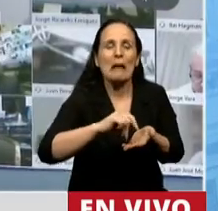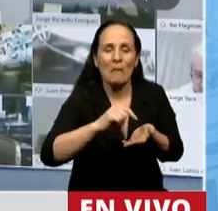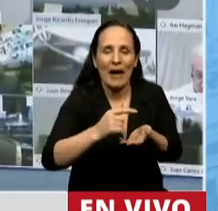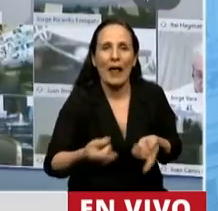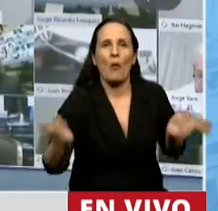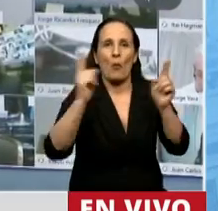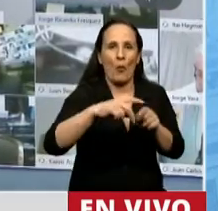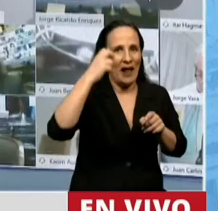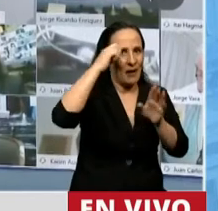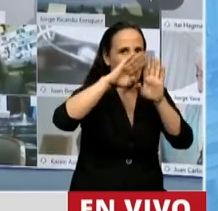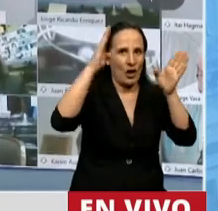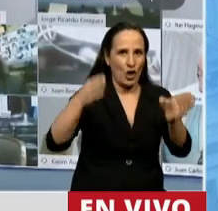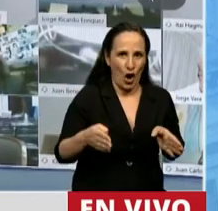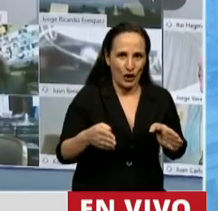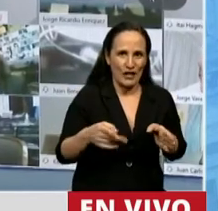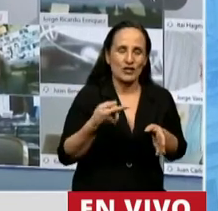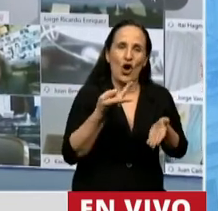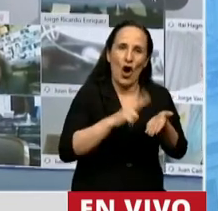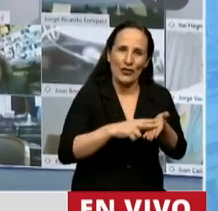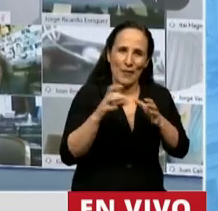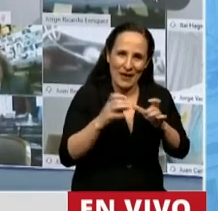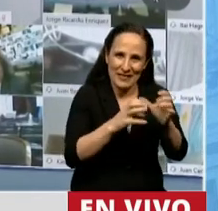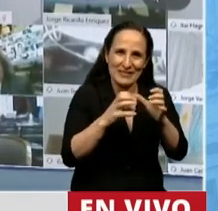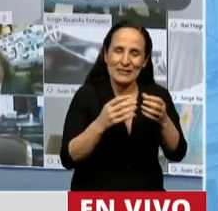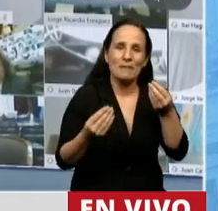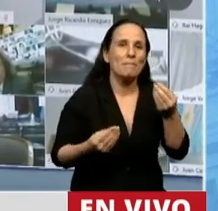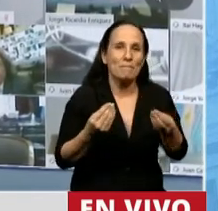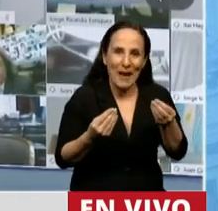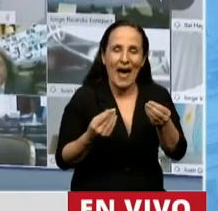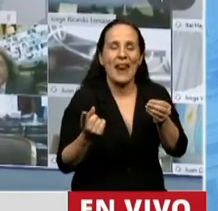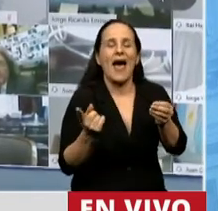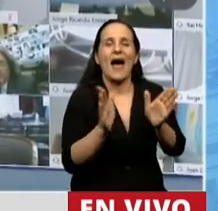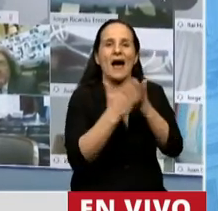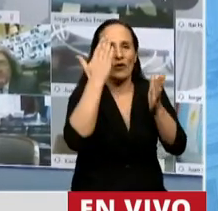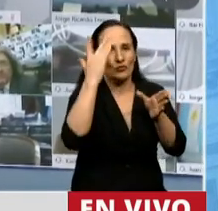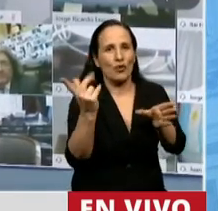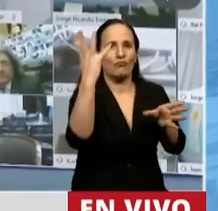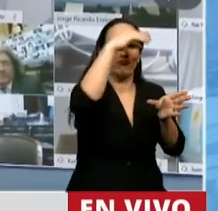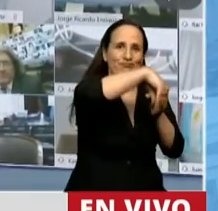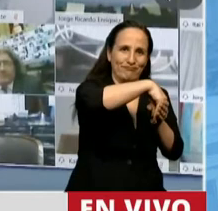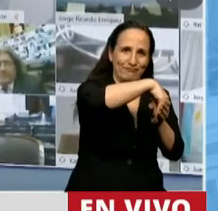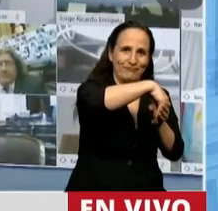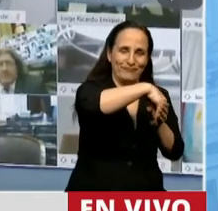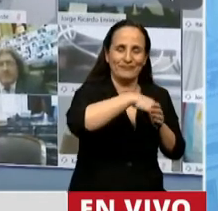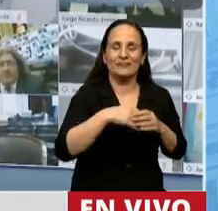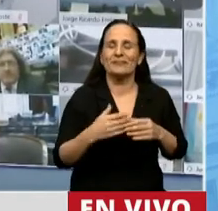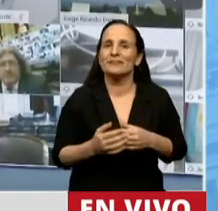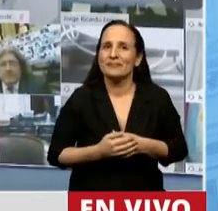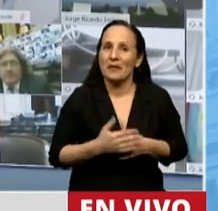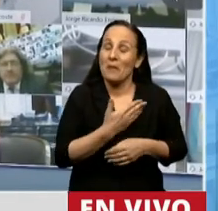Congreso para darle jerarquía constitucional. Señor Presidente,